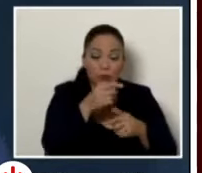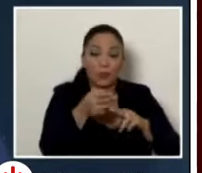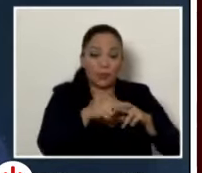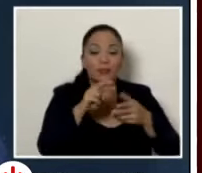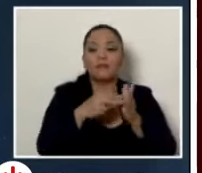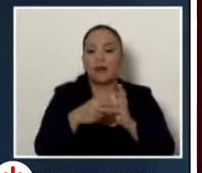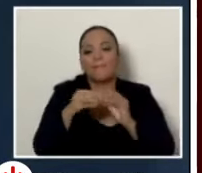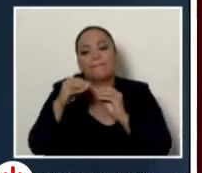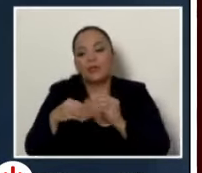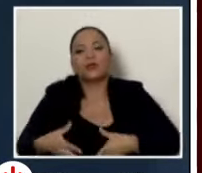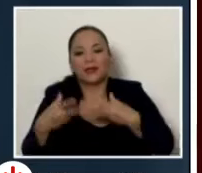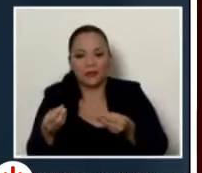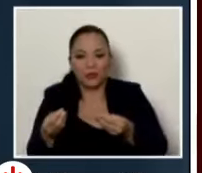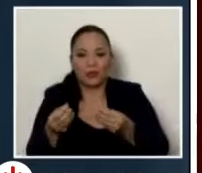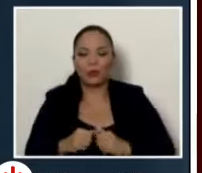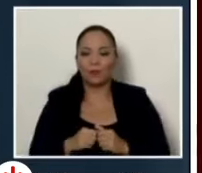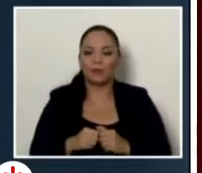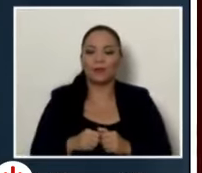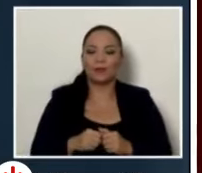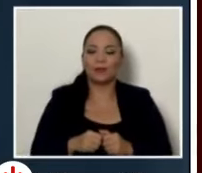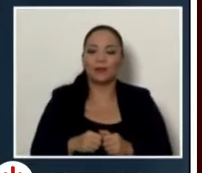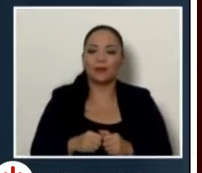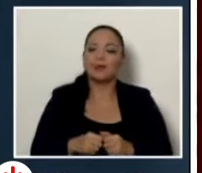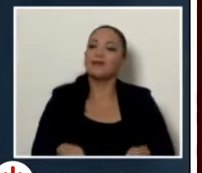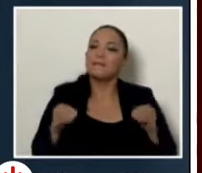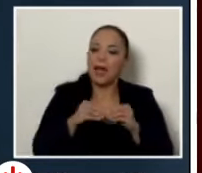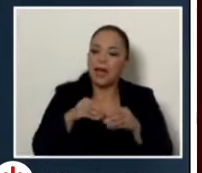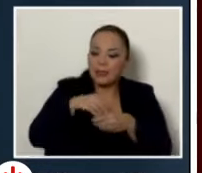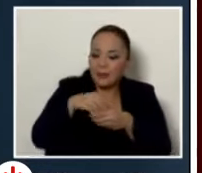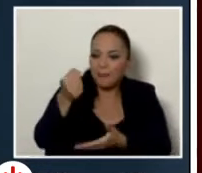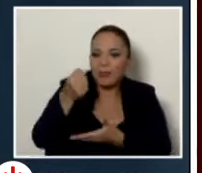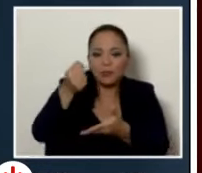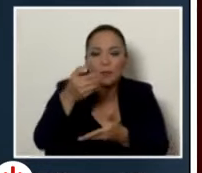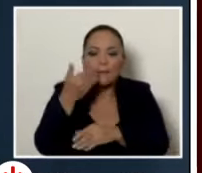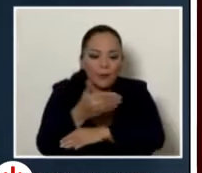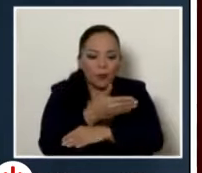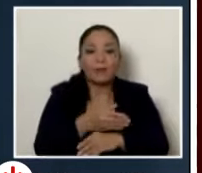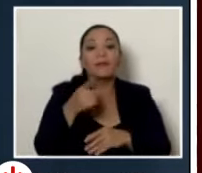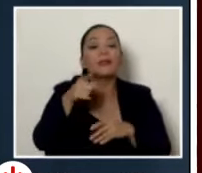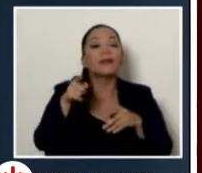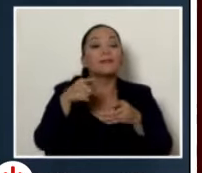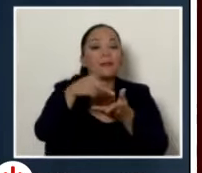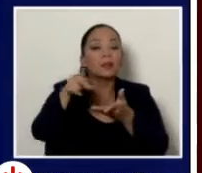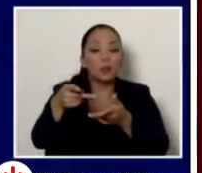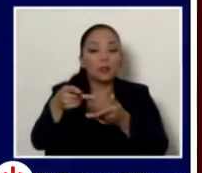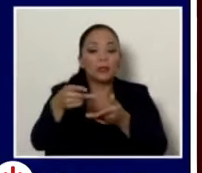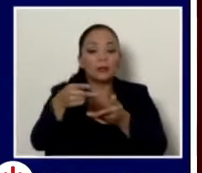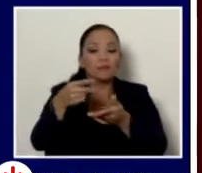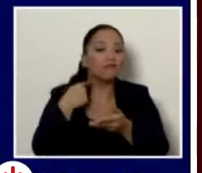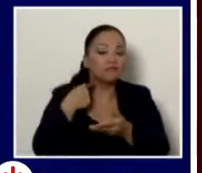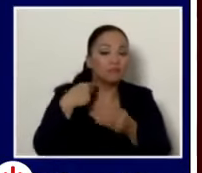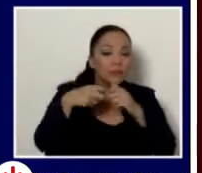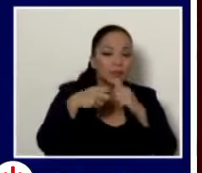menos gasto en eso y por supuesto iremos a mayor inversión y a bajar aún más las tarifas eléctricas en esta